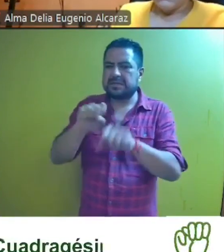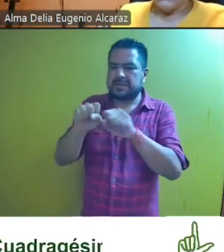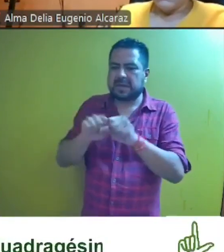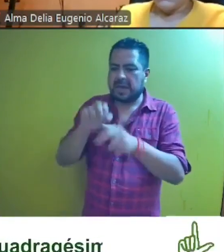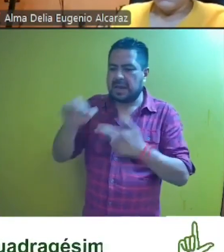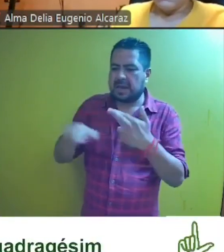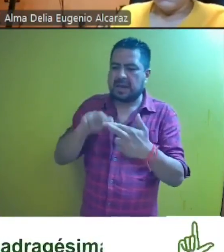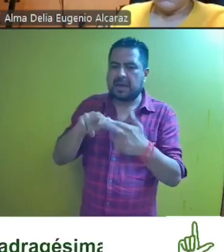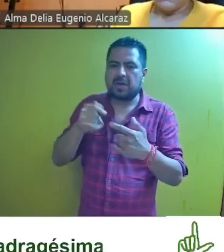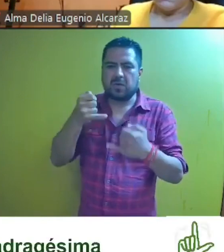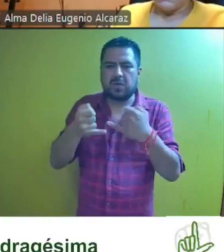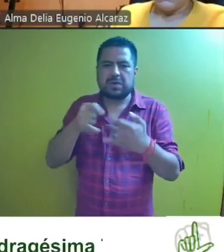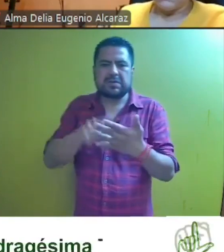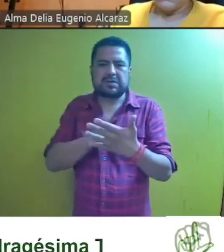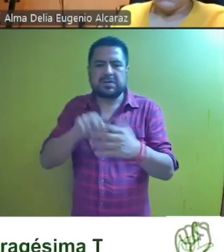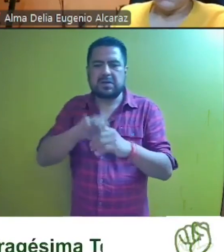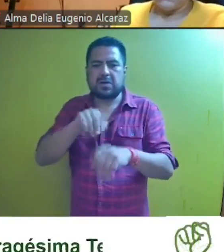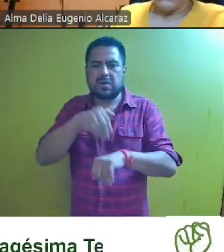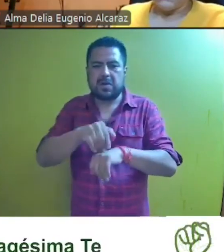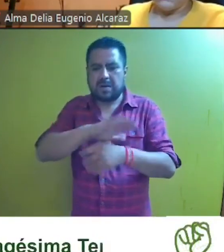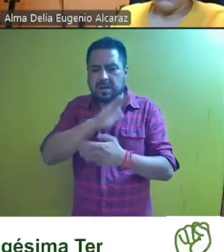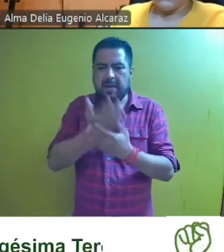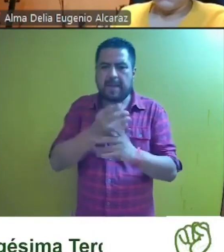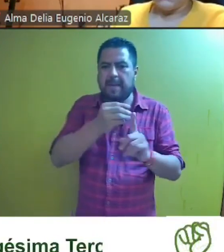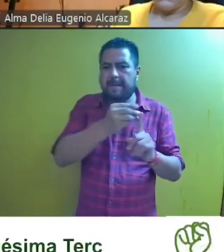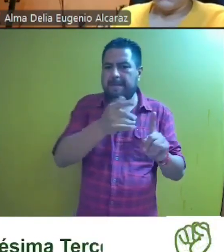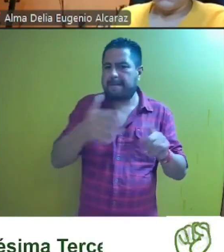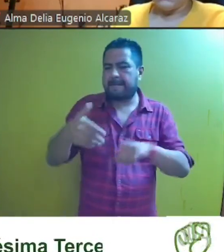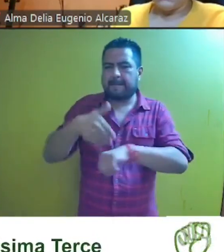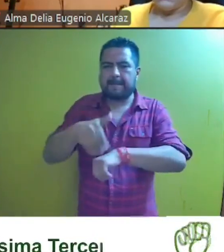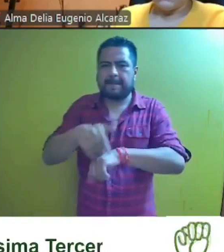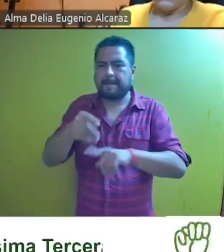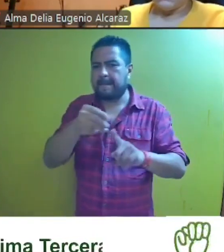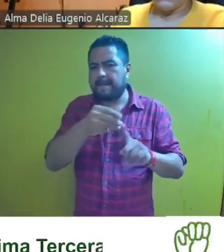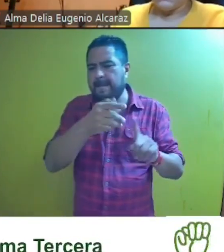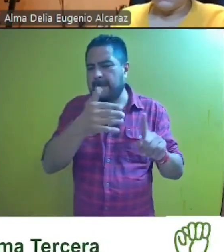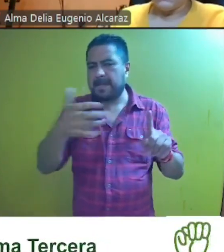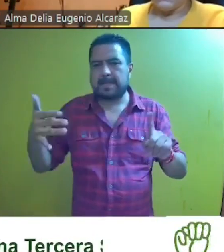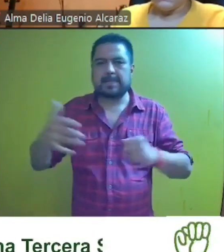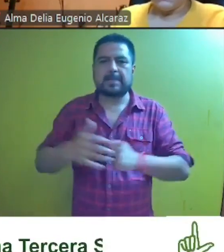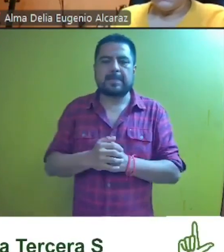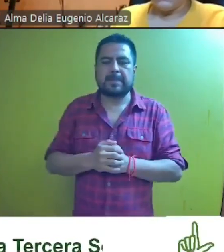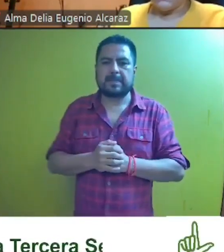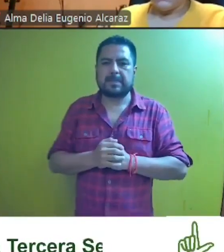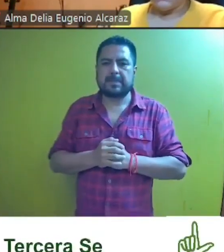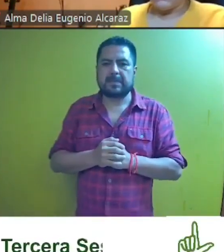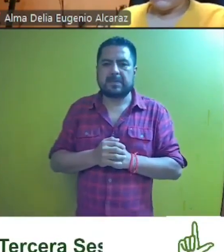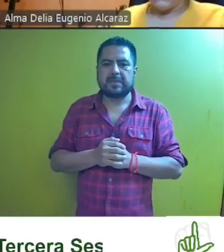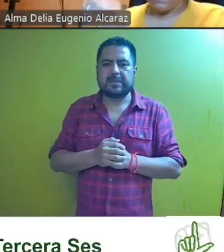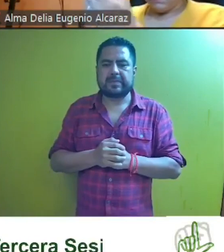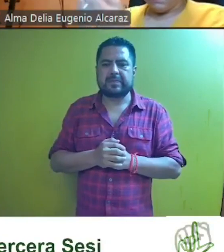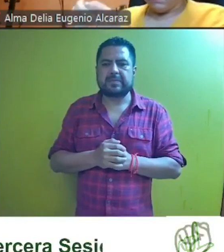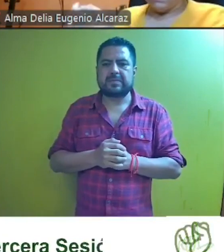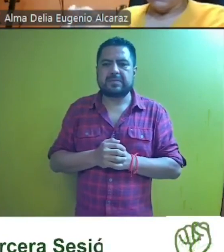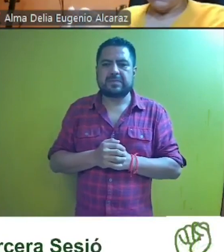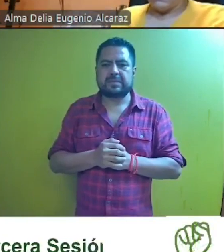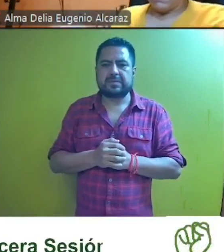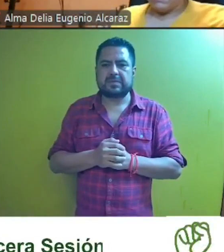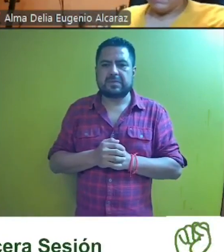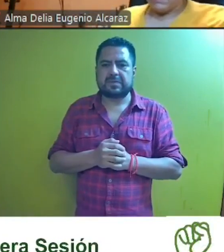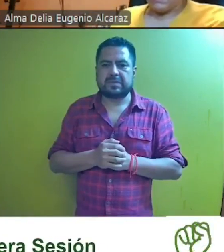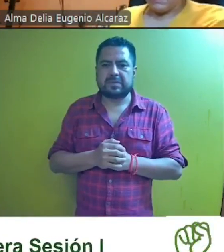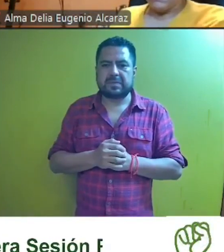en el juicio de la ciudadanía número de expediente SCM guión J.S. guión diez quince diagonal dos mil veinticuatro